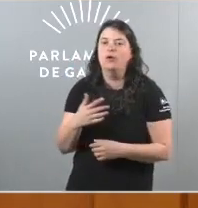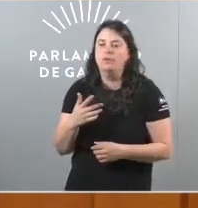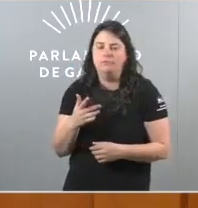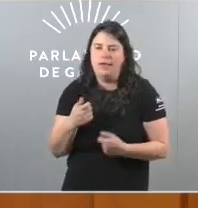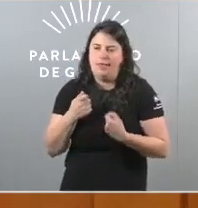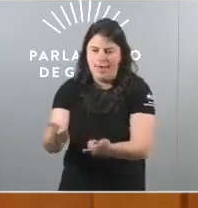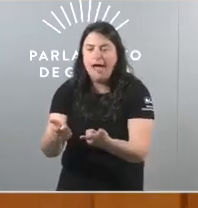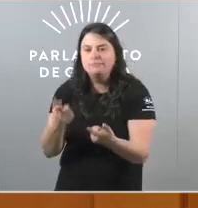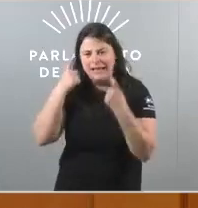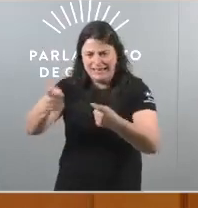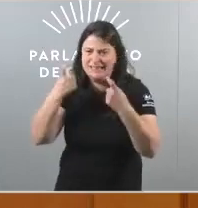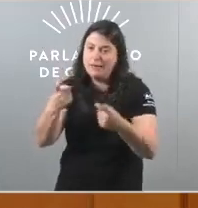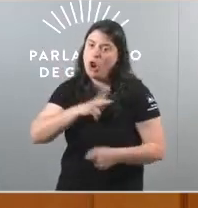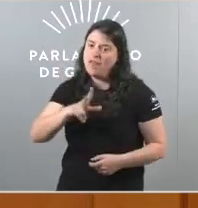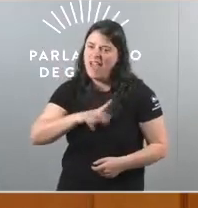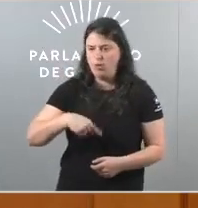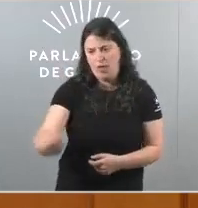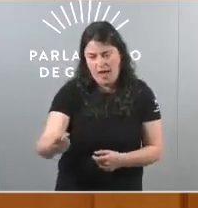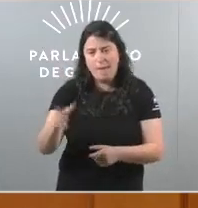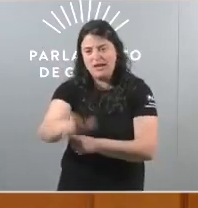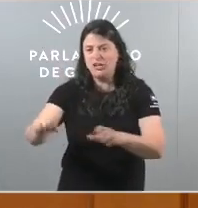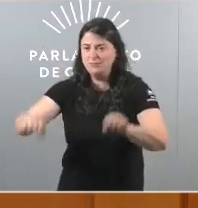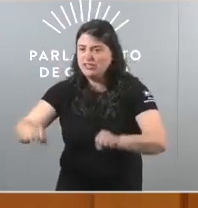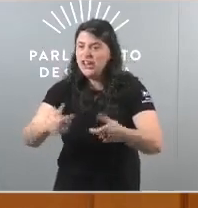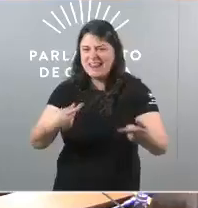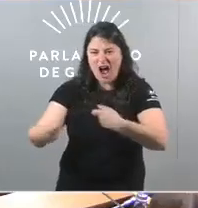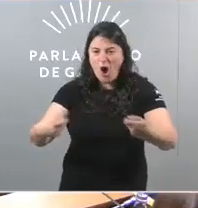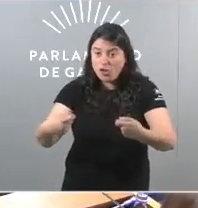persoas maiores Nunca máis a bellez como negocio